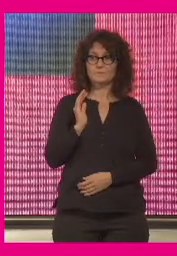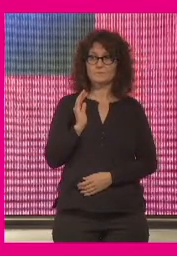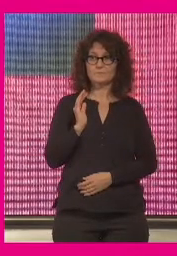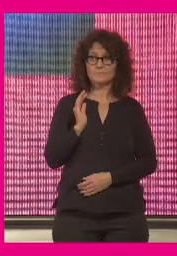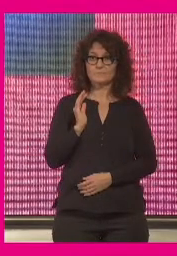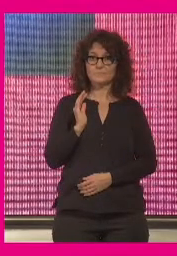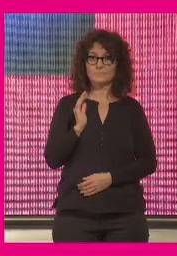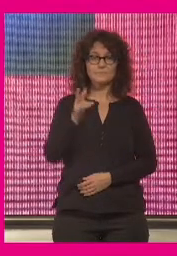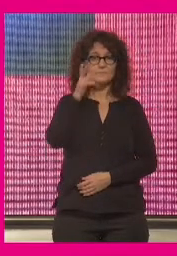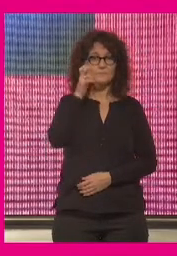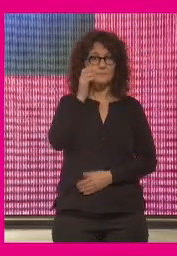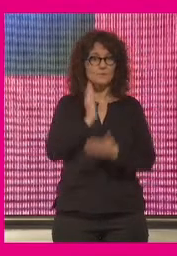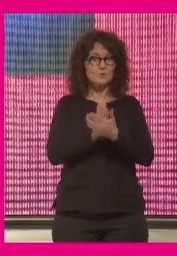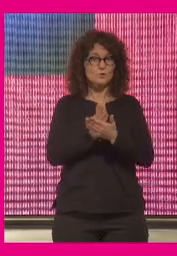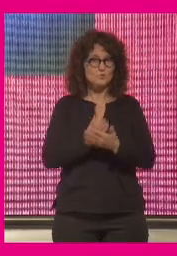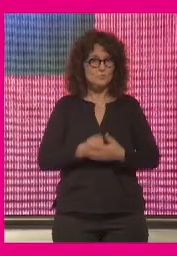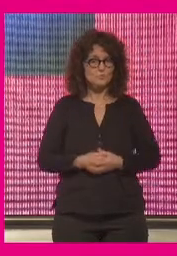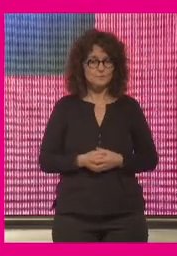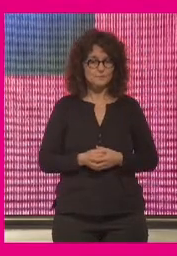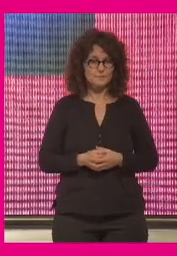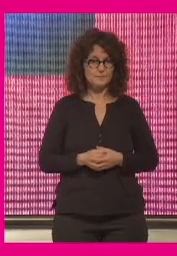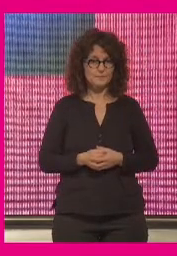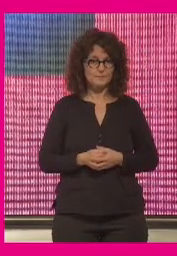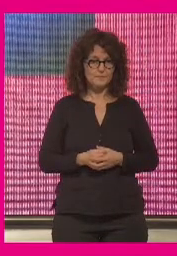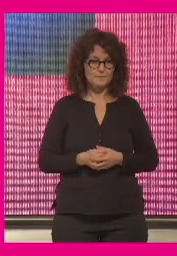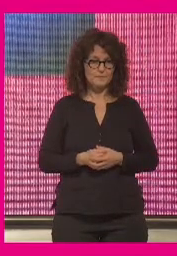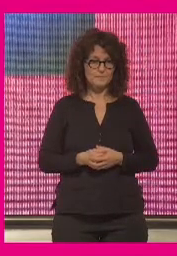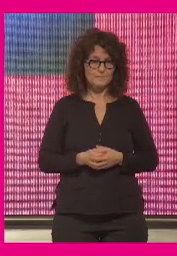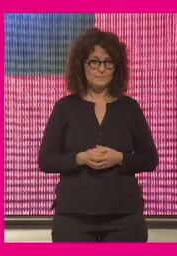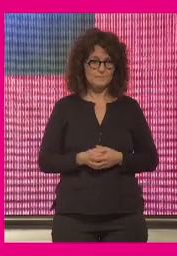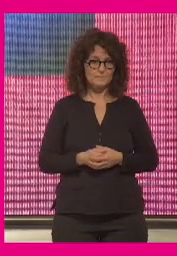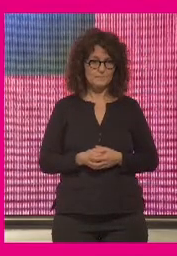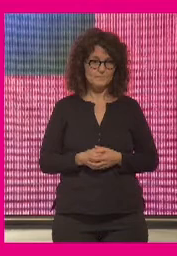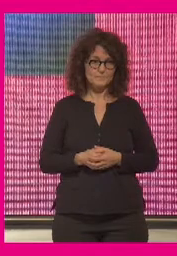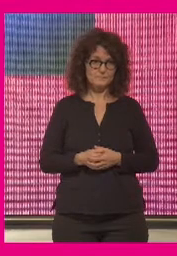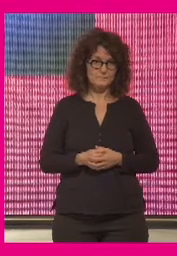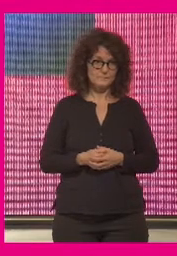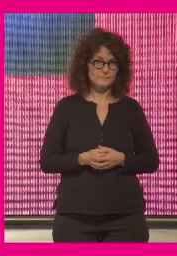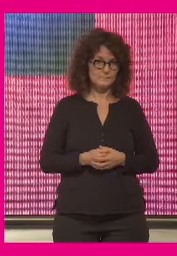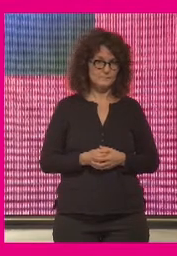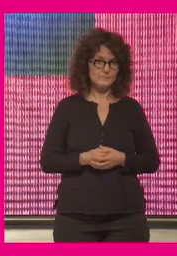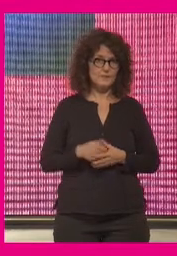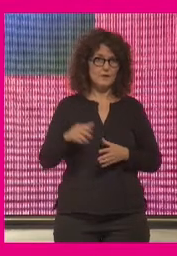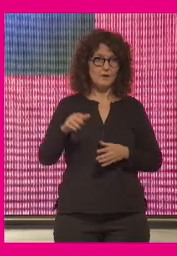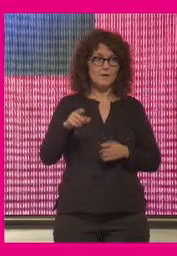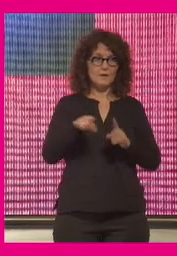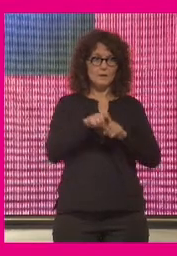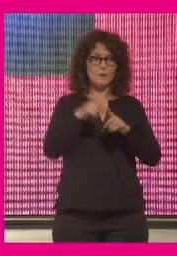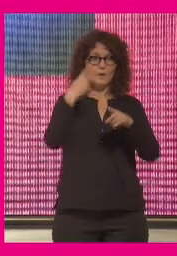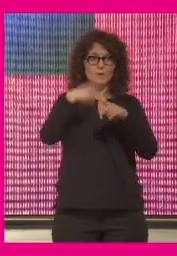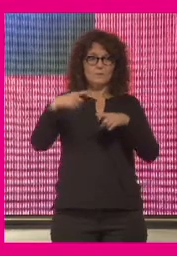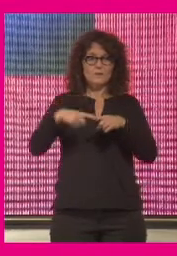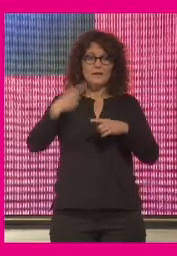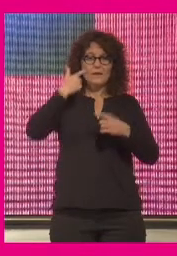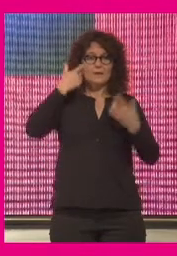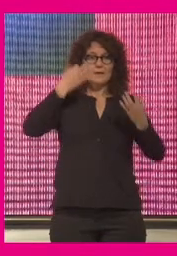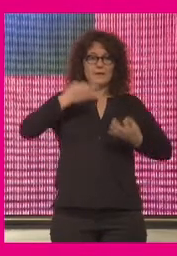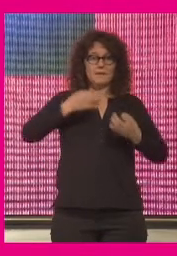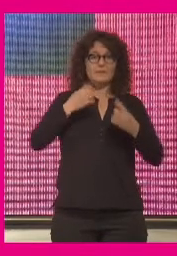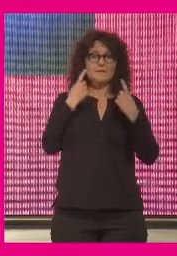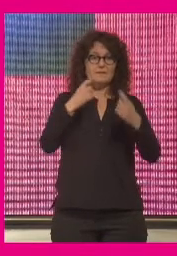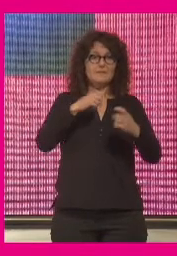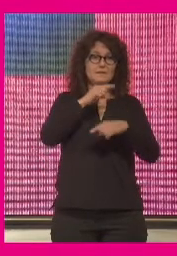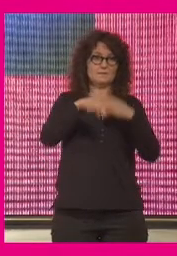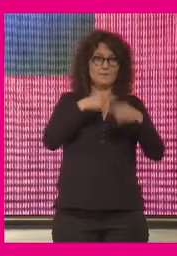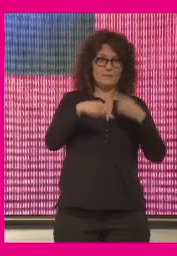ineficacia precisamente a que no se tomaban en suficiente consideración las distintas realidades familiares domiciliarias o